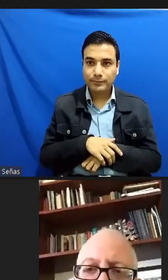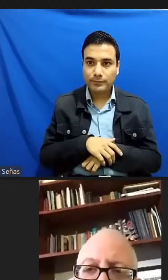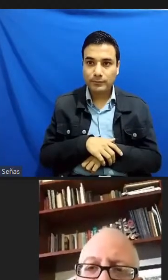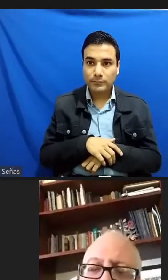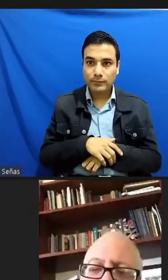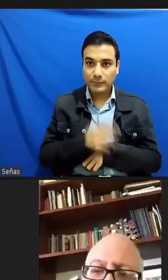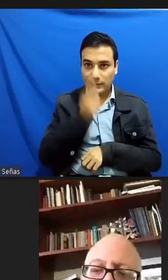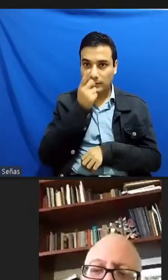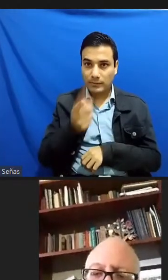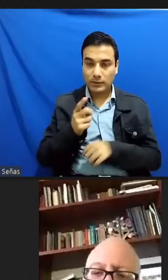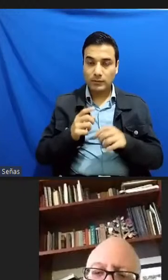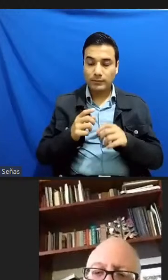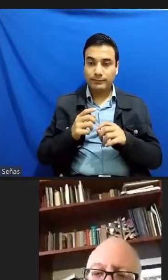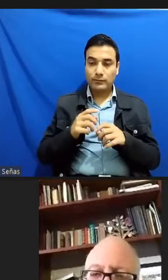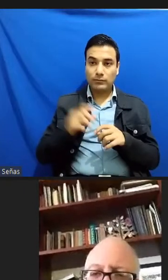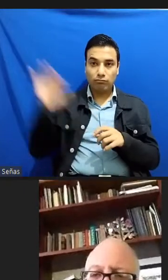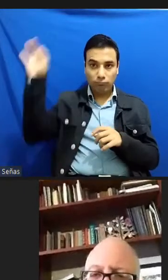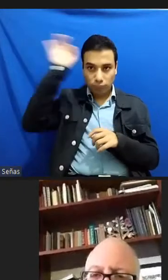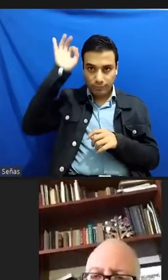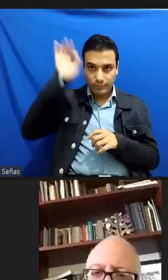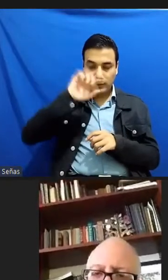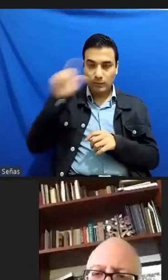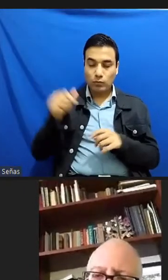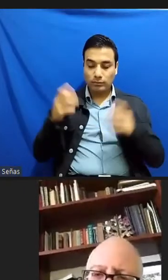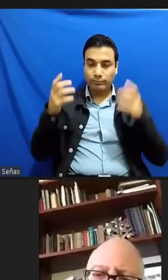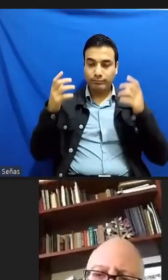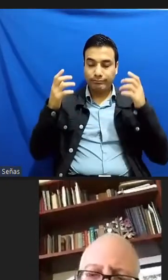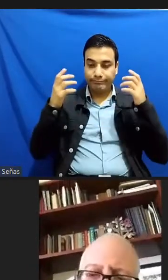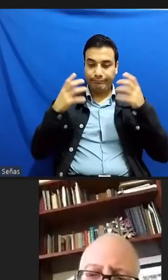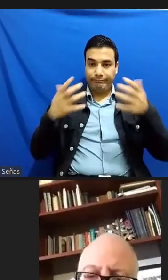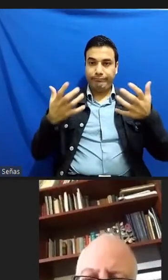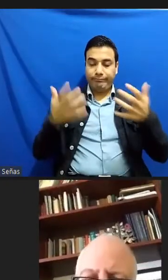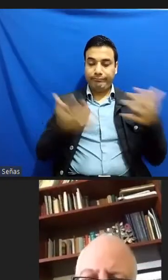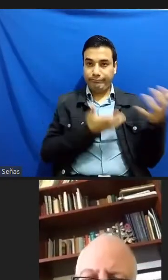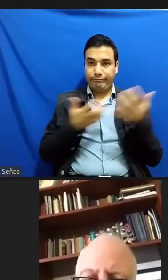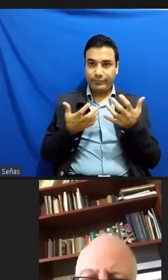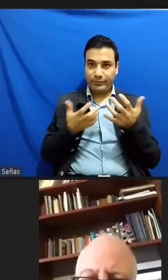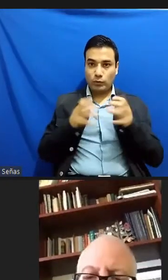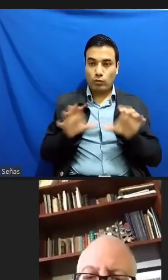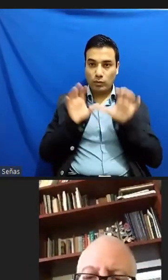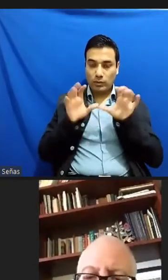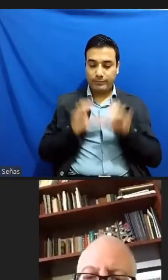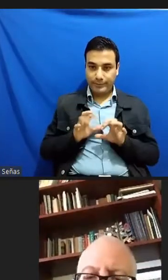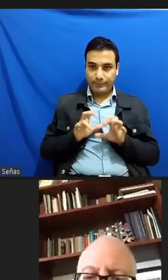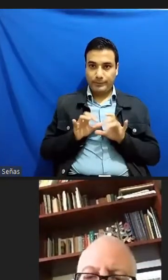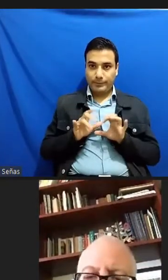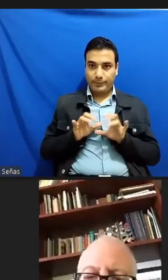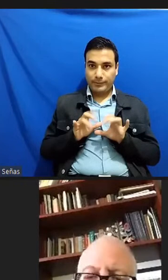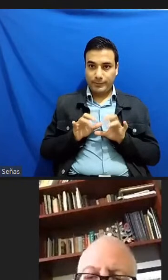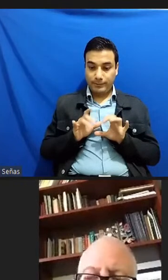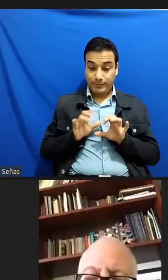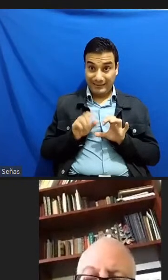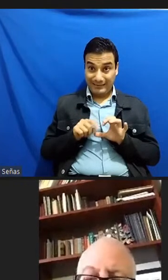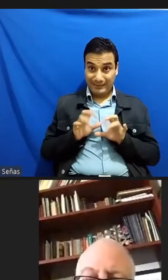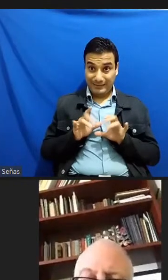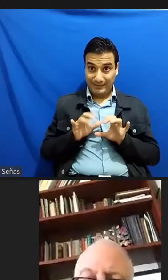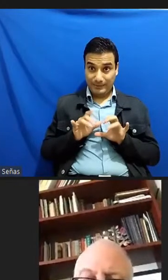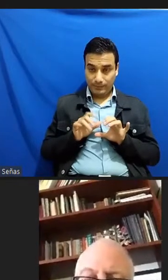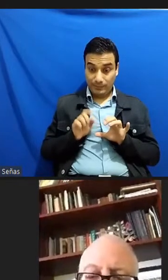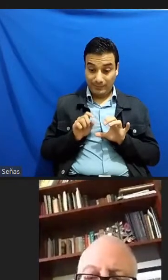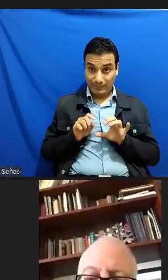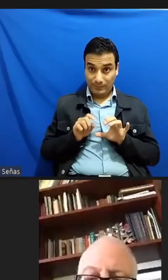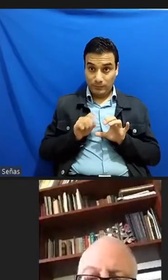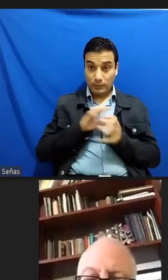computadora para escribir todo el tiempo y está conectada electrónicamente a un aparato de braille para que el hermano pueda